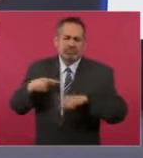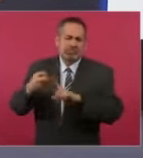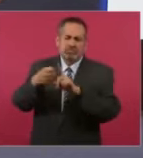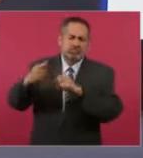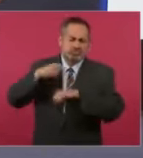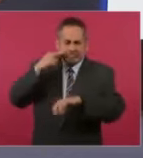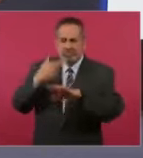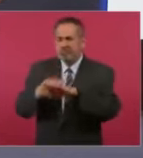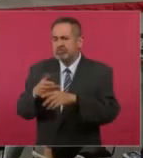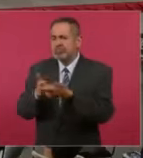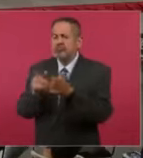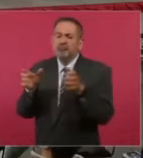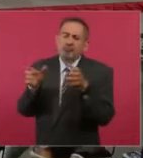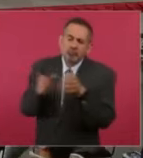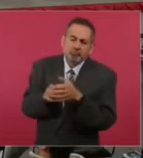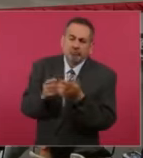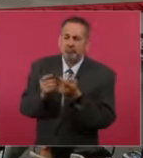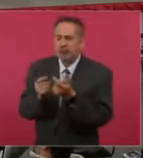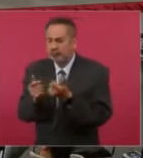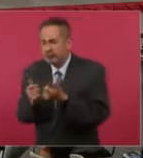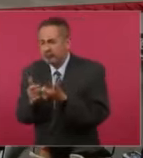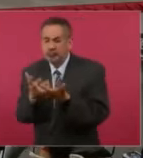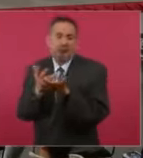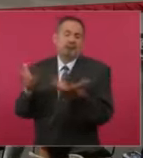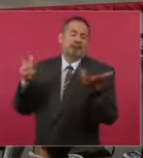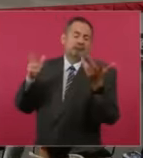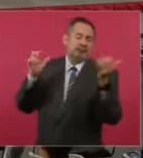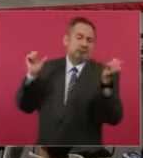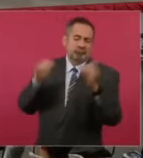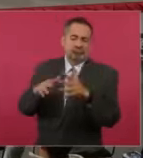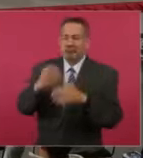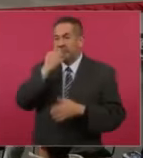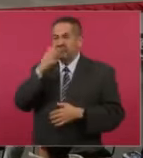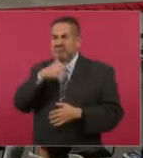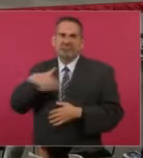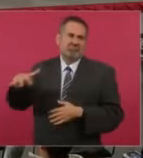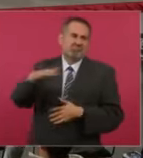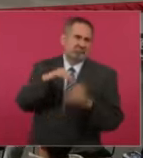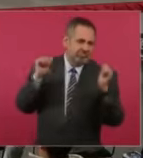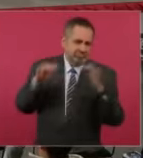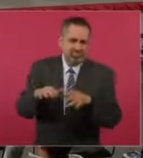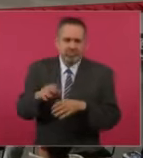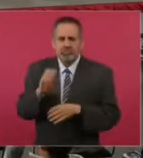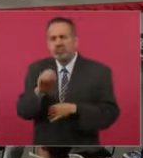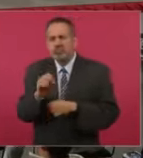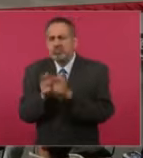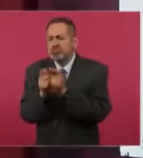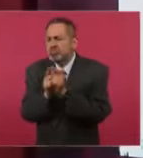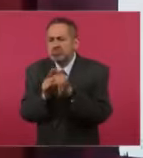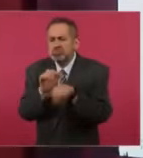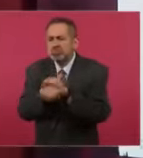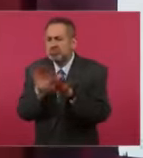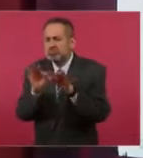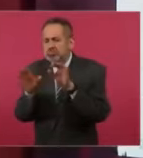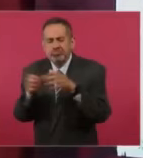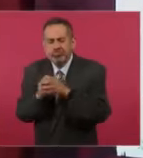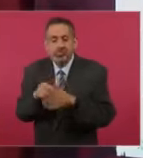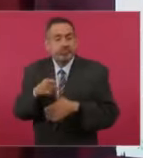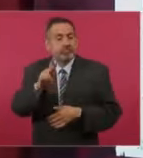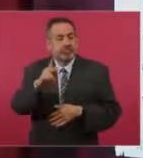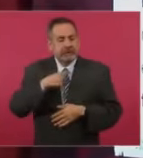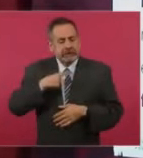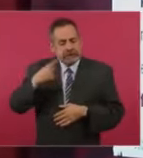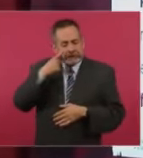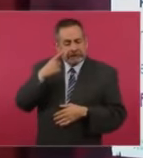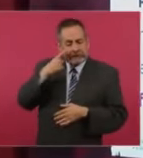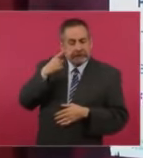por distintos grupos, pequeños, medianos, grandes, en el contexto de un plantel escolar, en el contexto de un grupo de amigos, pero un patrón que ocurre